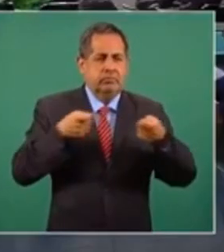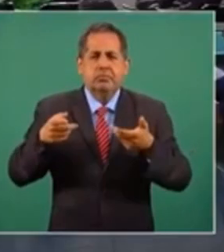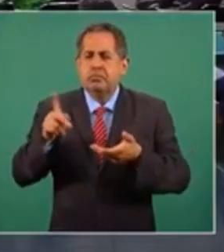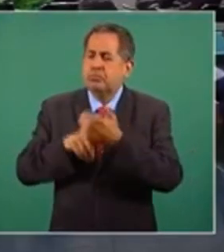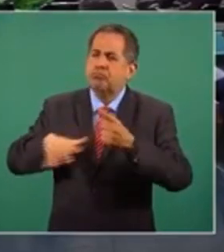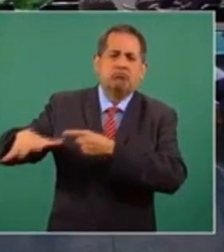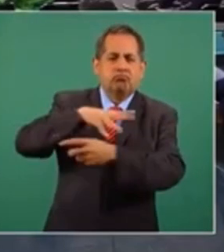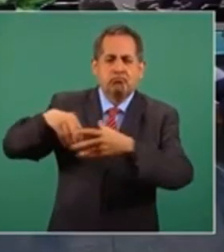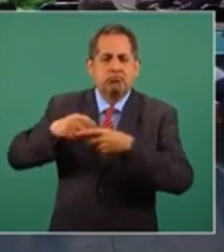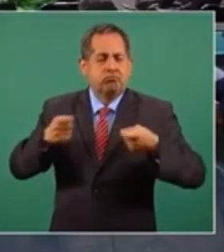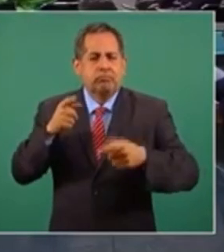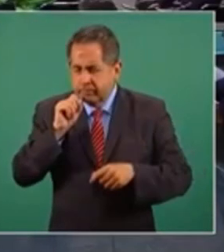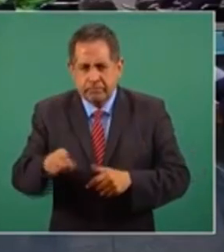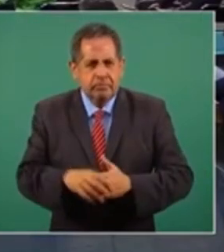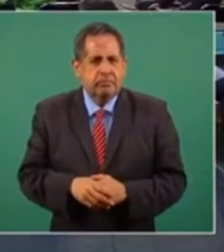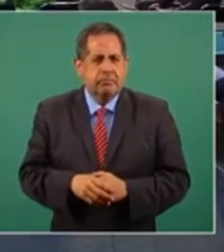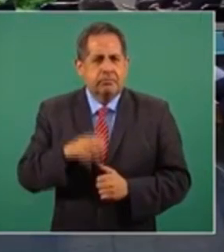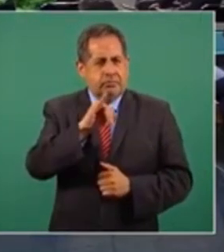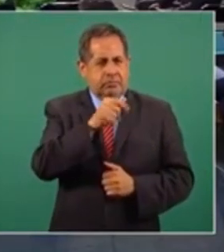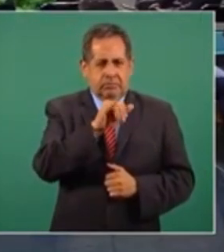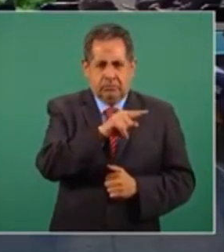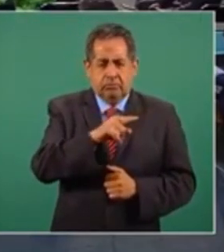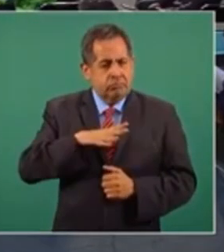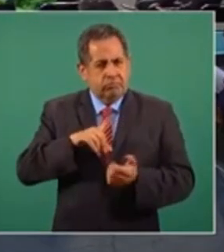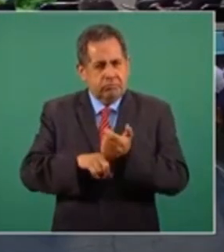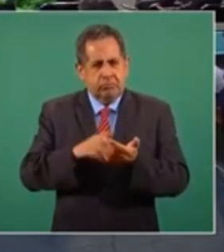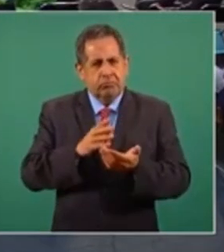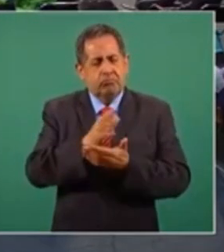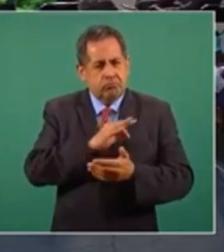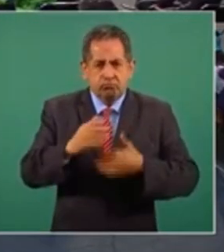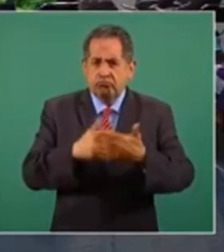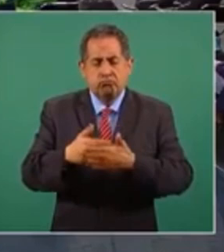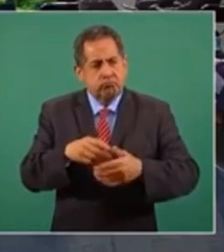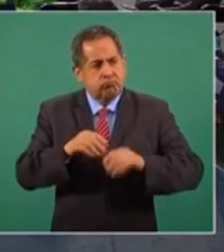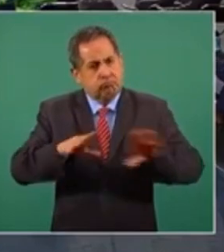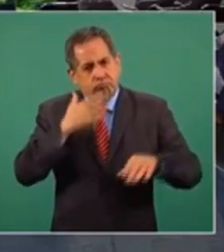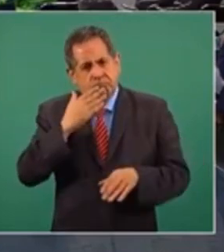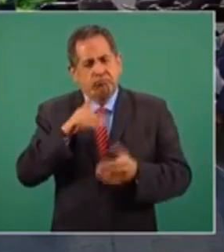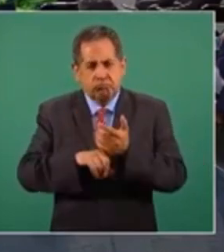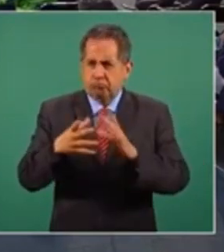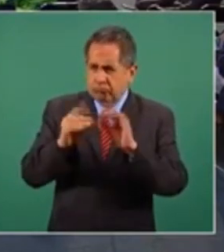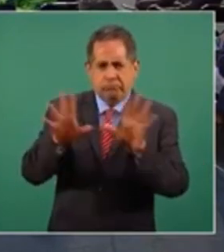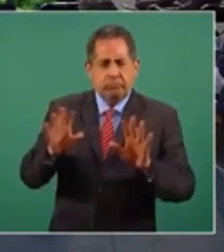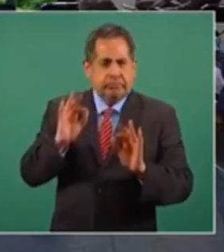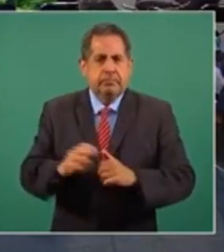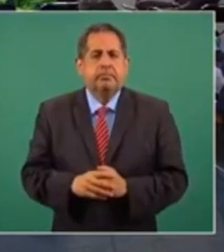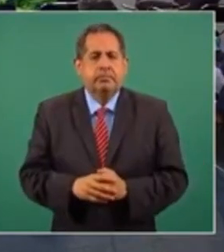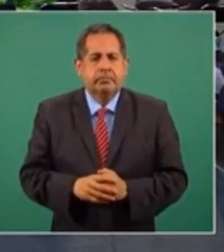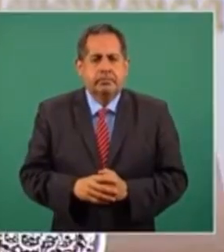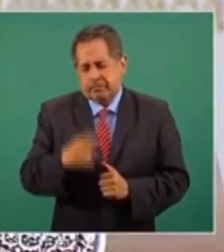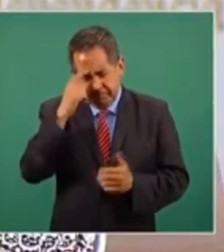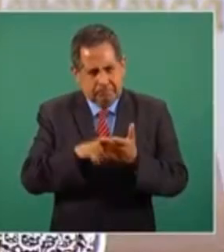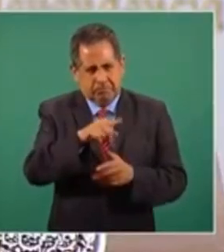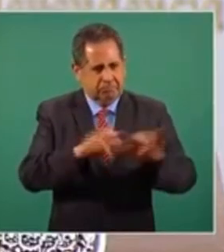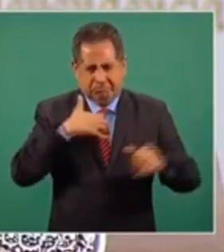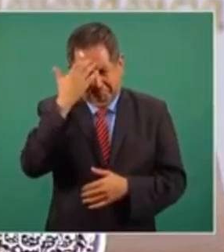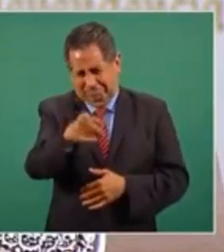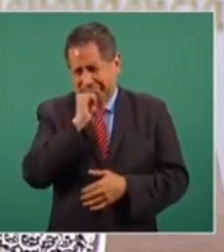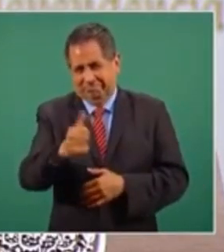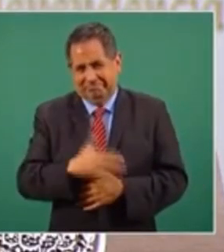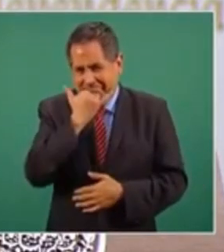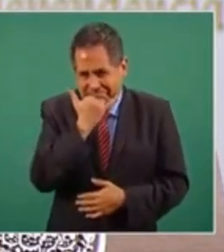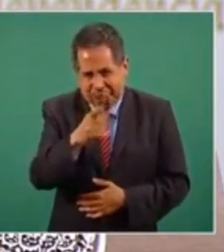Ejecutivo, pero del Estado en su conjunto? Estado en su conjunto. ¿El INAI ha logrado, ahí ha logrado muchos trabajos periodísticos que han logrado esclarecer muchas? El Poder, no, yo no conozco nada,